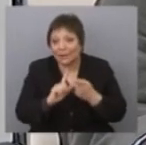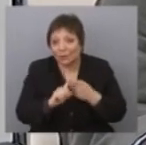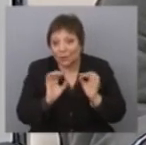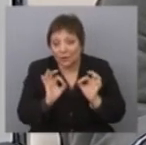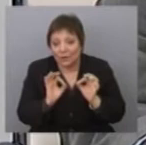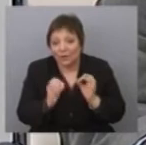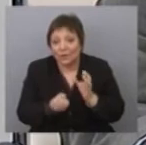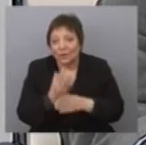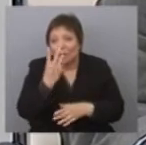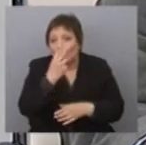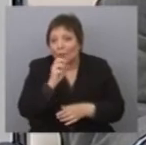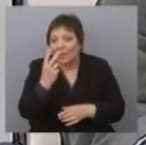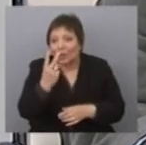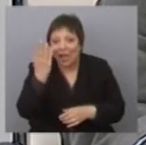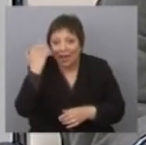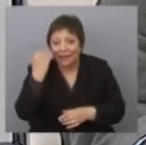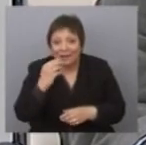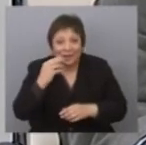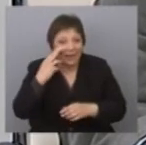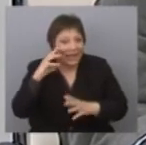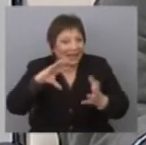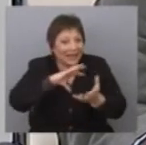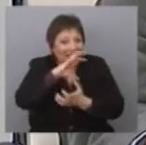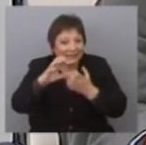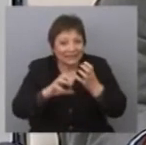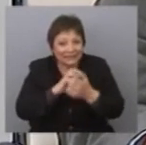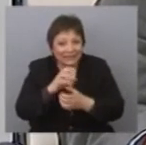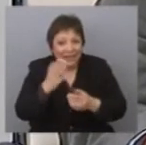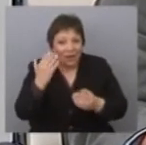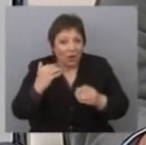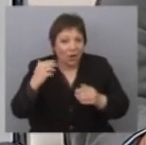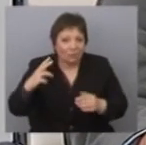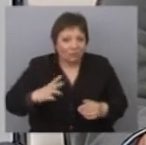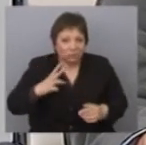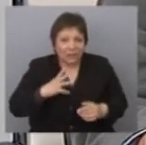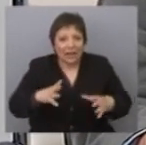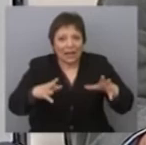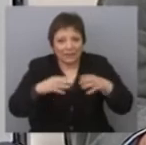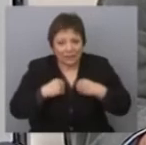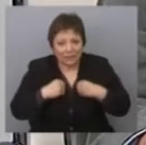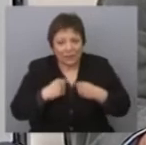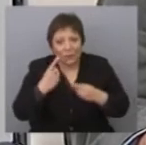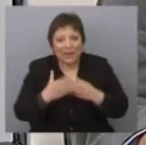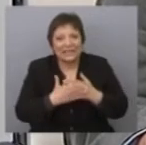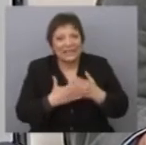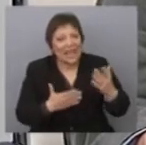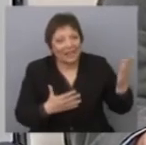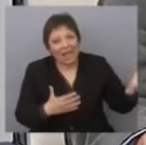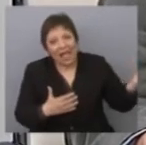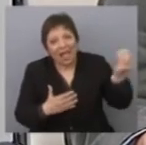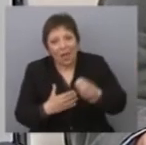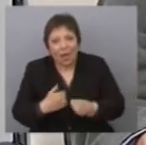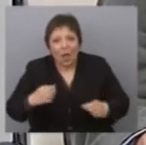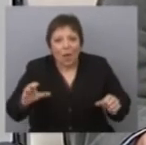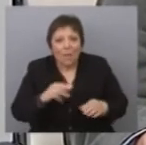surgió en el 2002 cuando después de la crisis sectores de élite brasileño aceptaron la irrupción de una izquierda en el gobierno, de un obrero